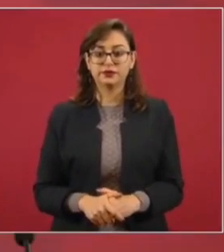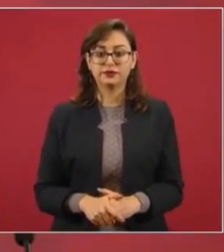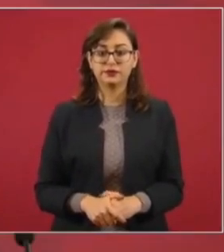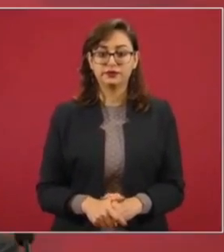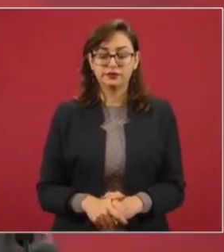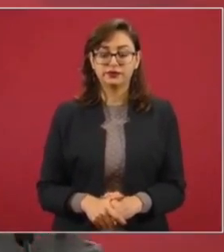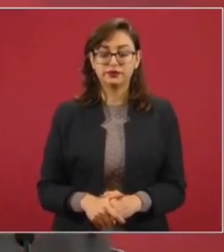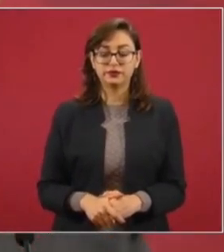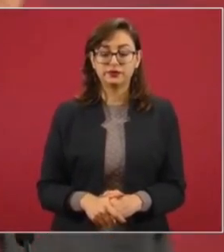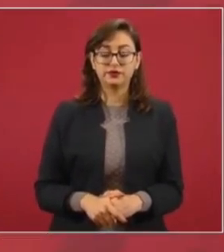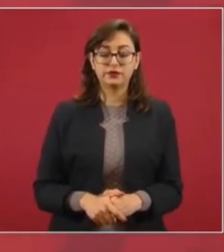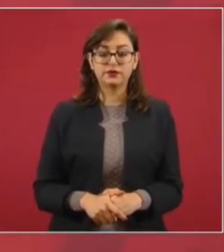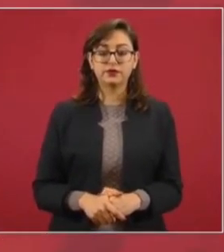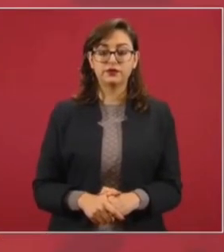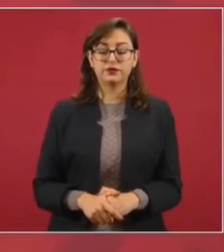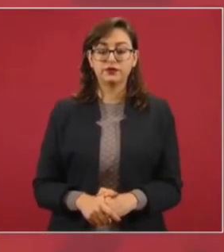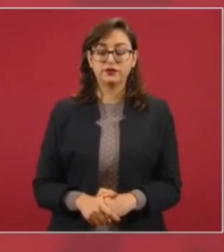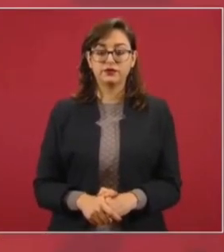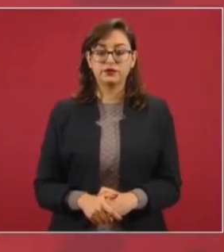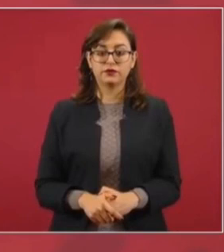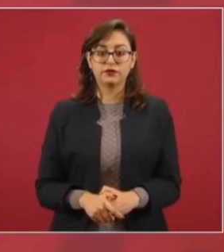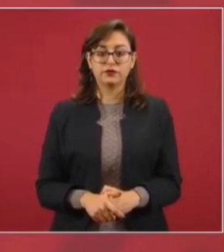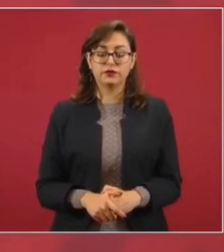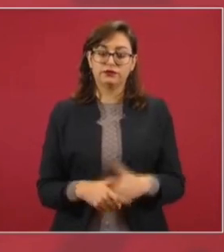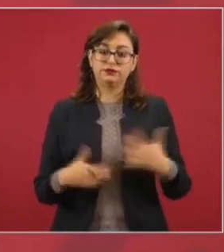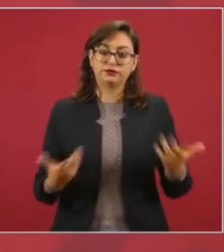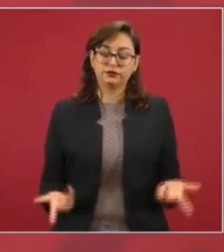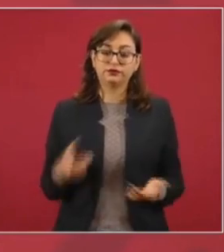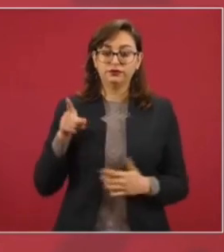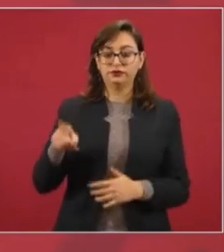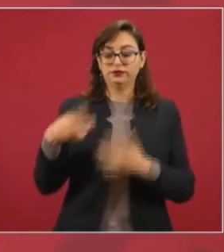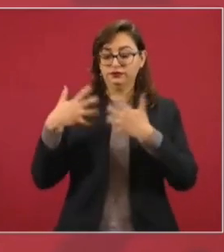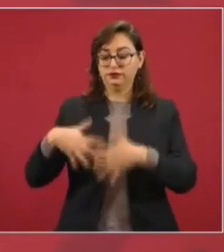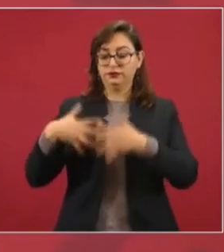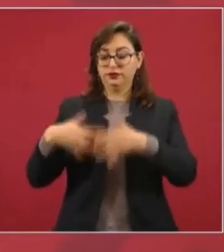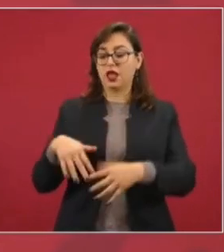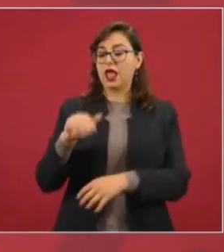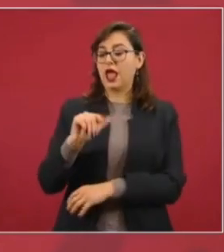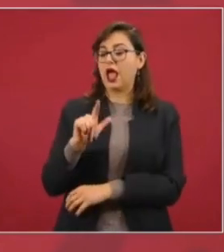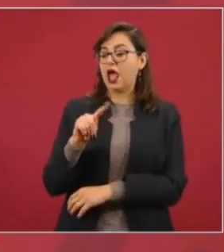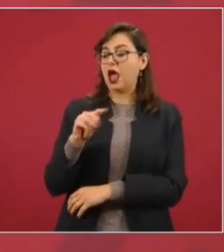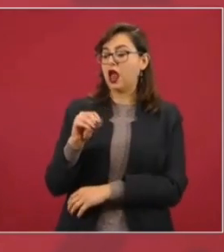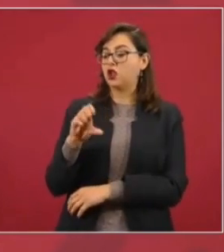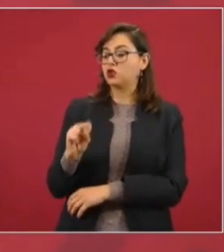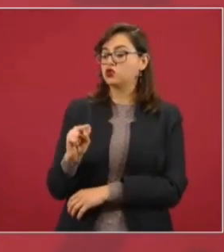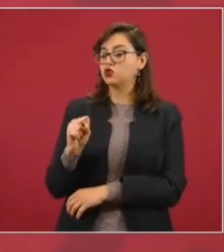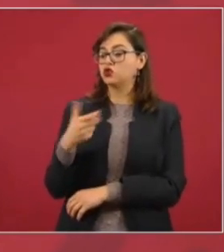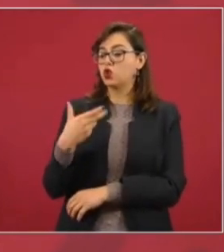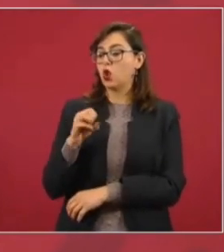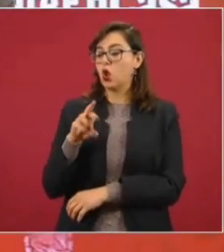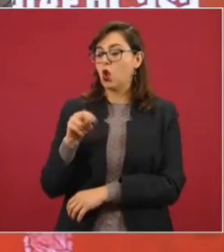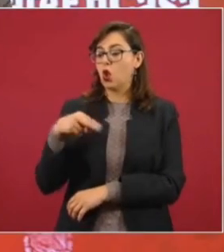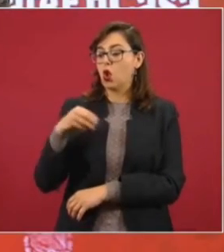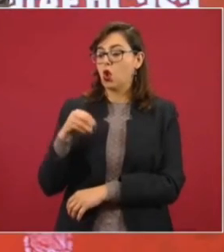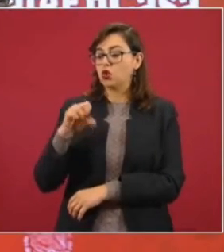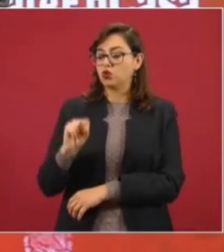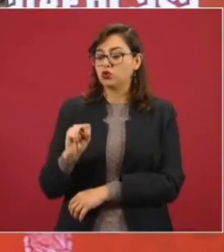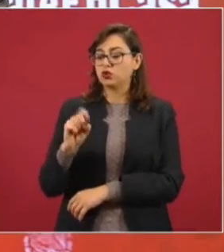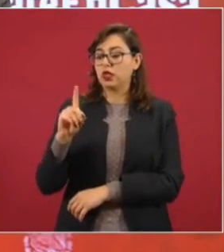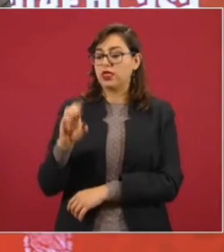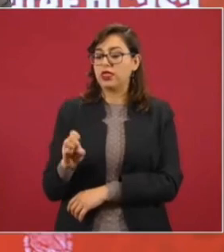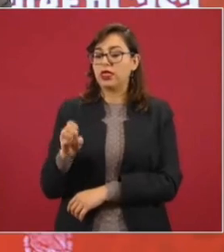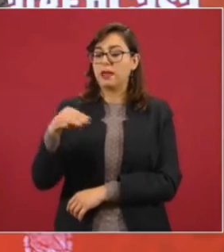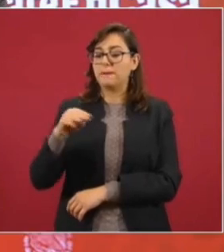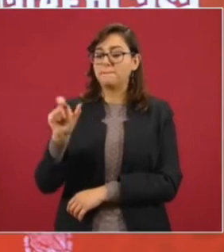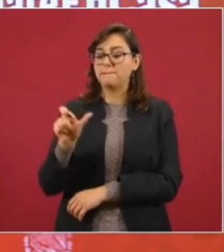quien iba a comprar altos hornos de México ofreció que si compraba